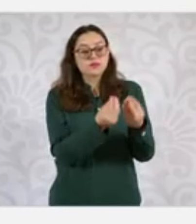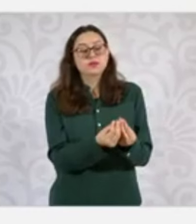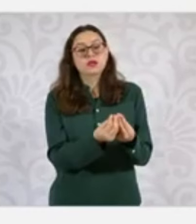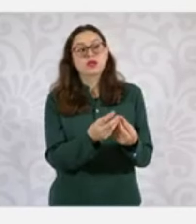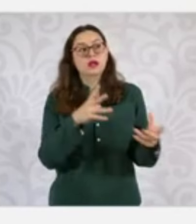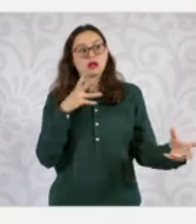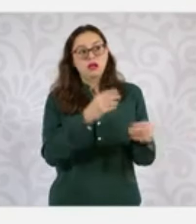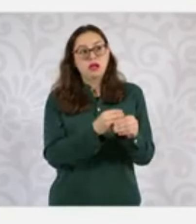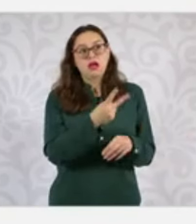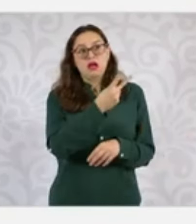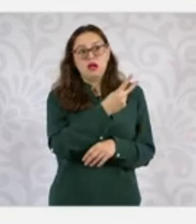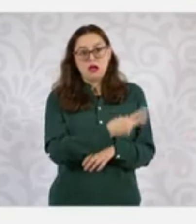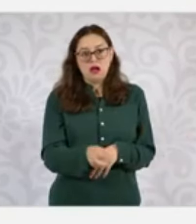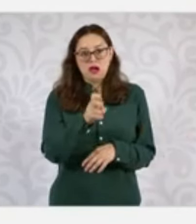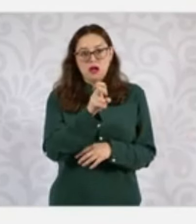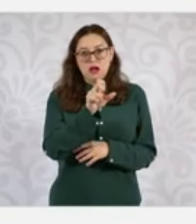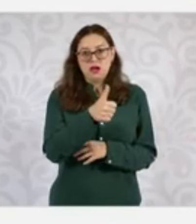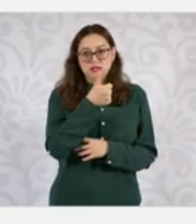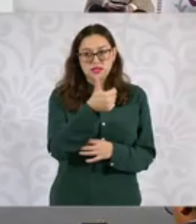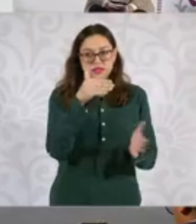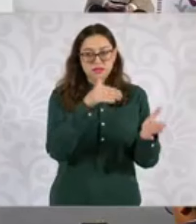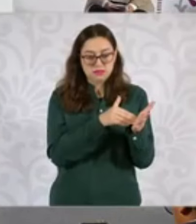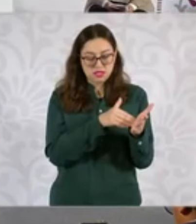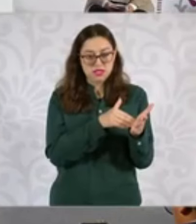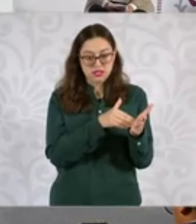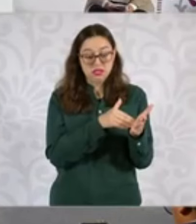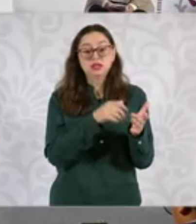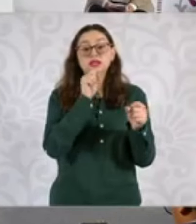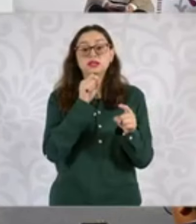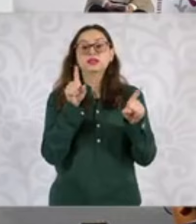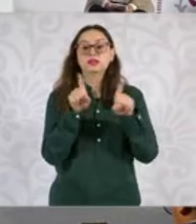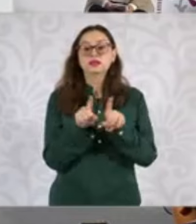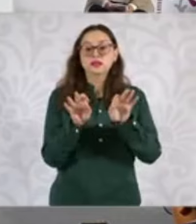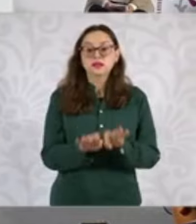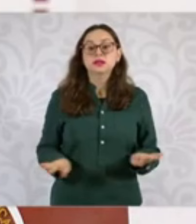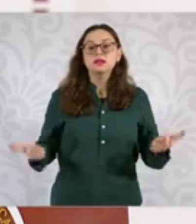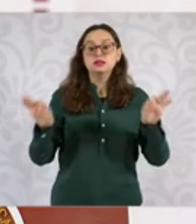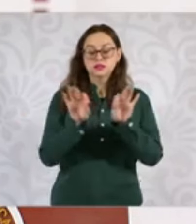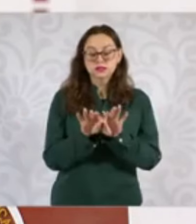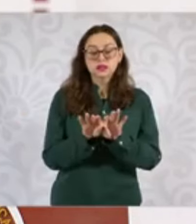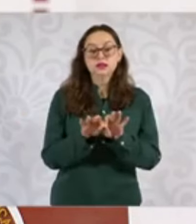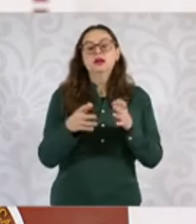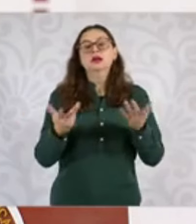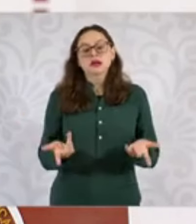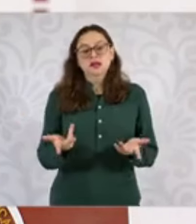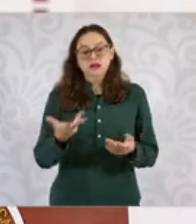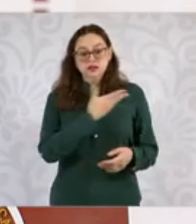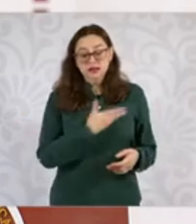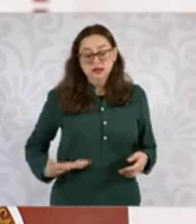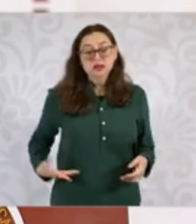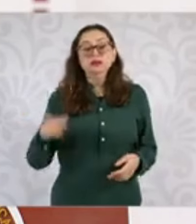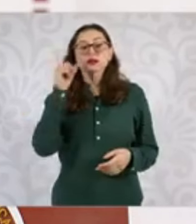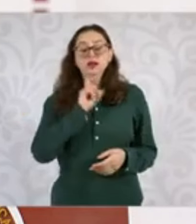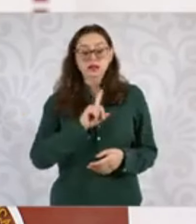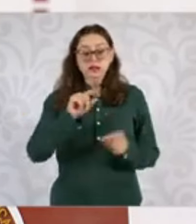a un total de 206 mil. También es importante decir que la presidenta de la República ha